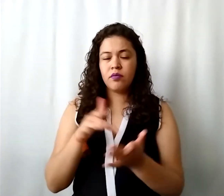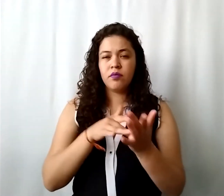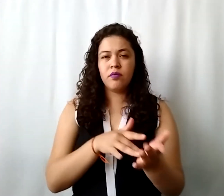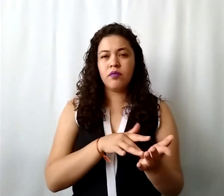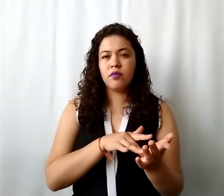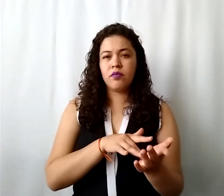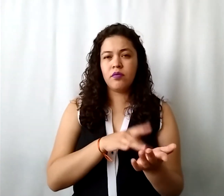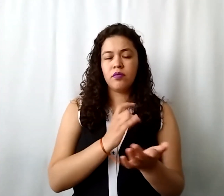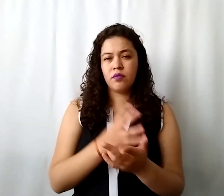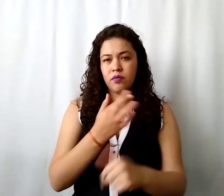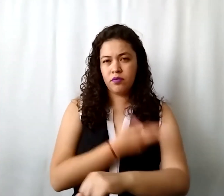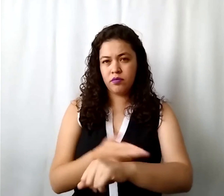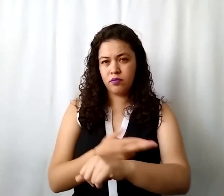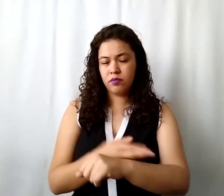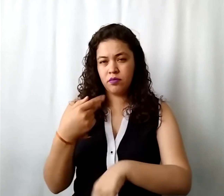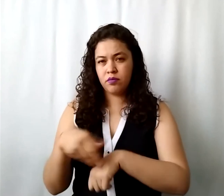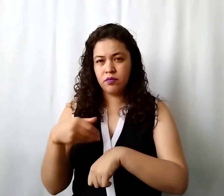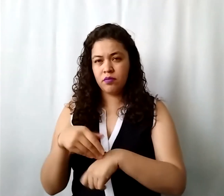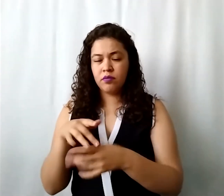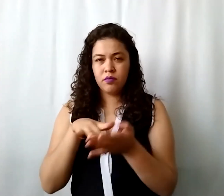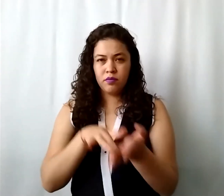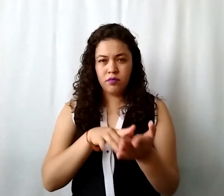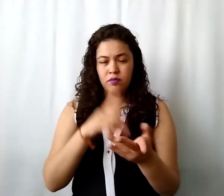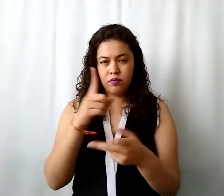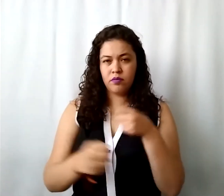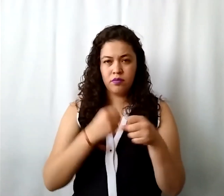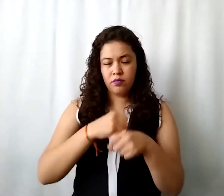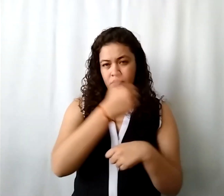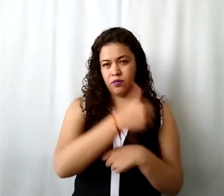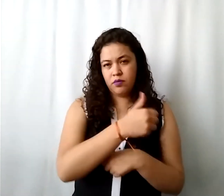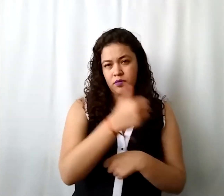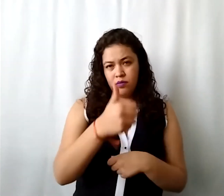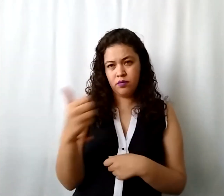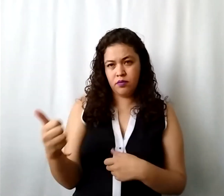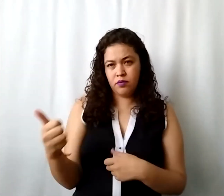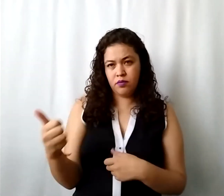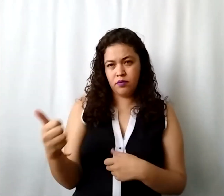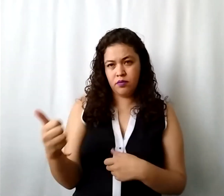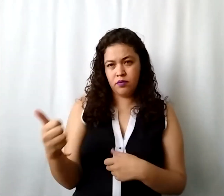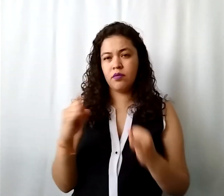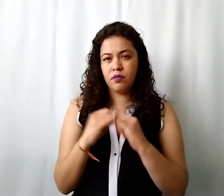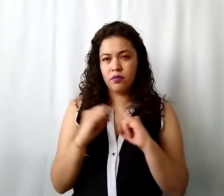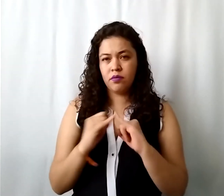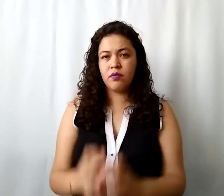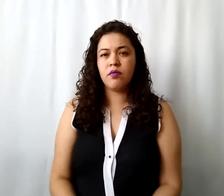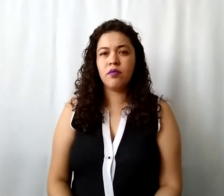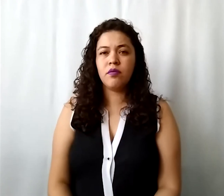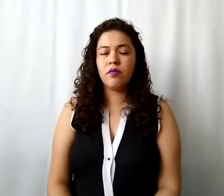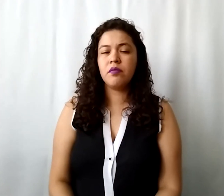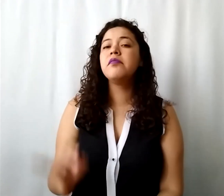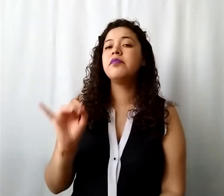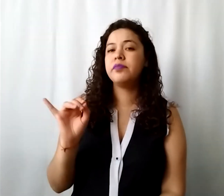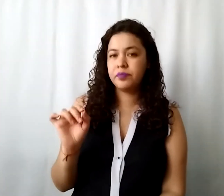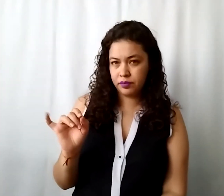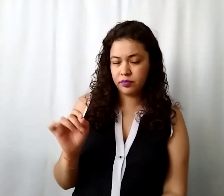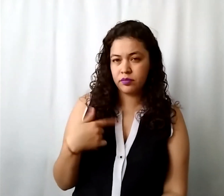se registra el número de veces que se apoyará en el año a cada a cada institución? Es correcto de hecho si